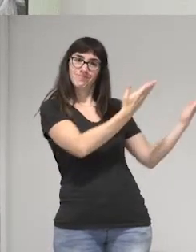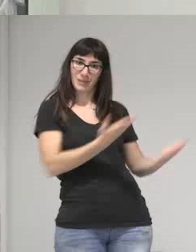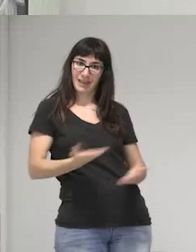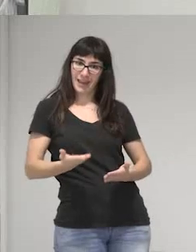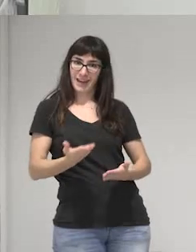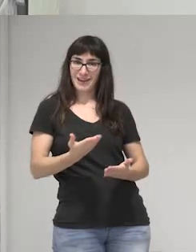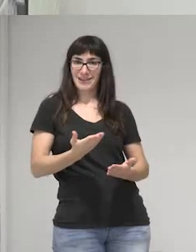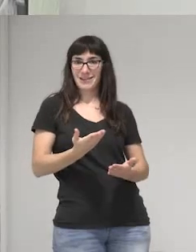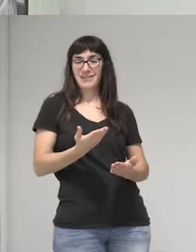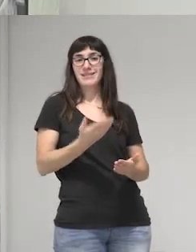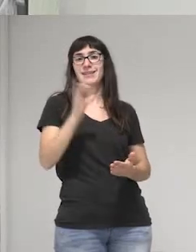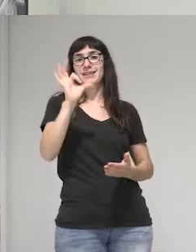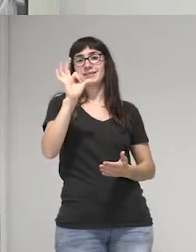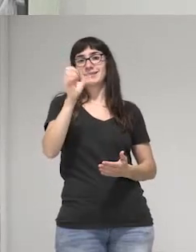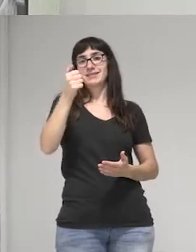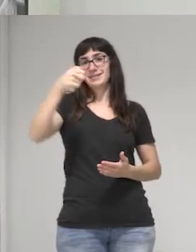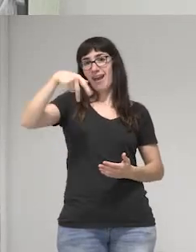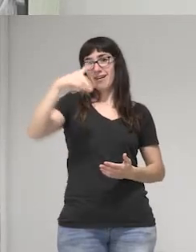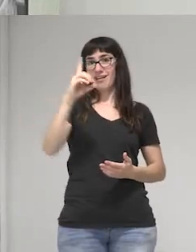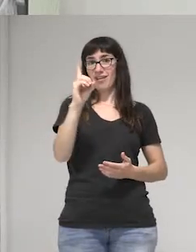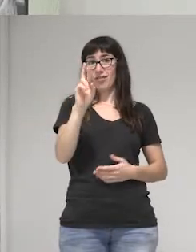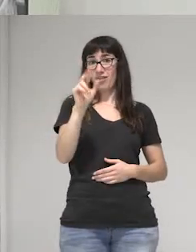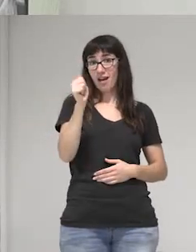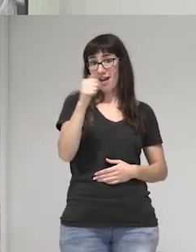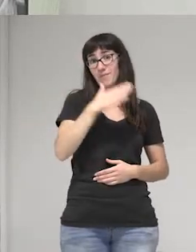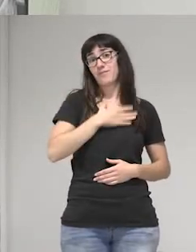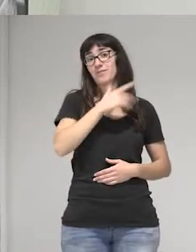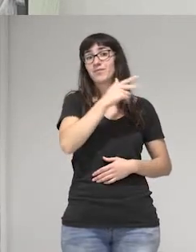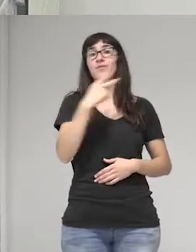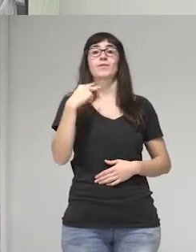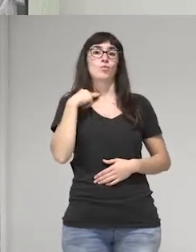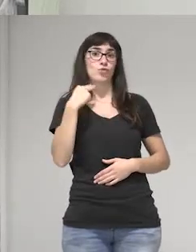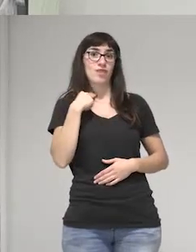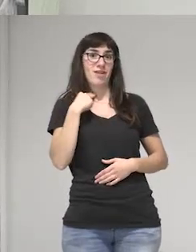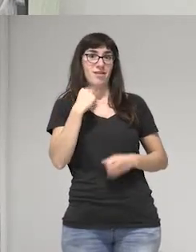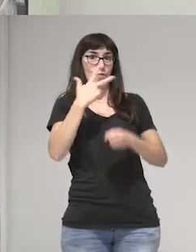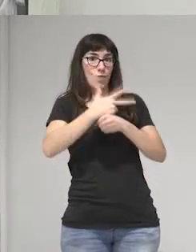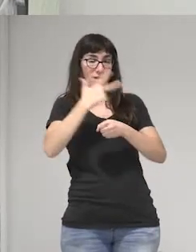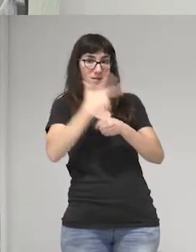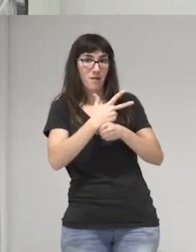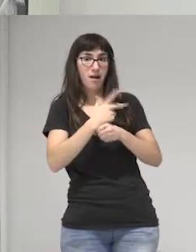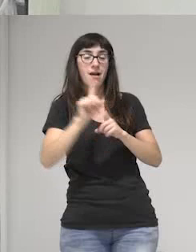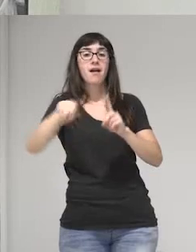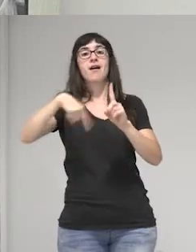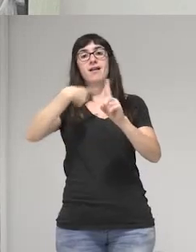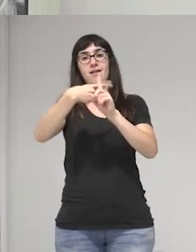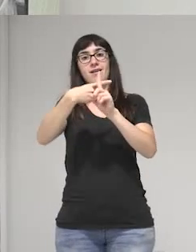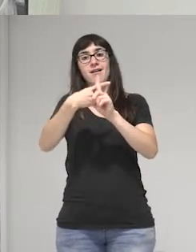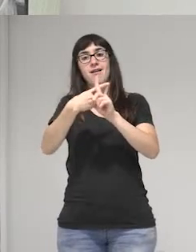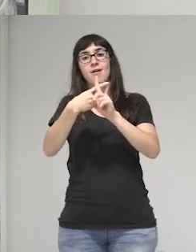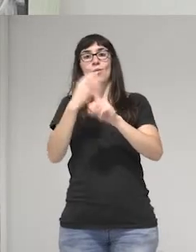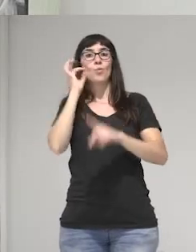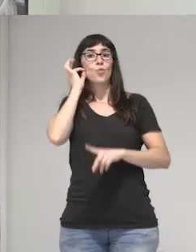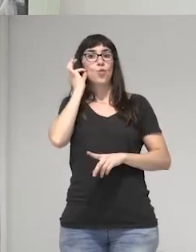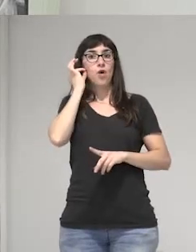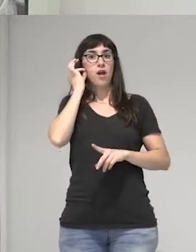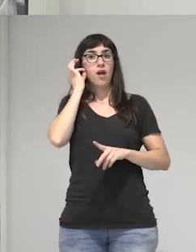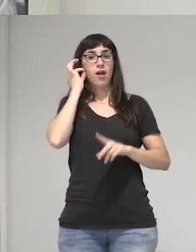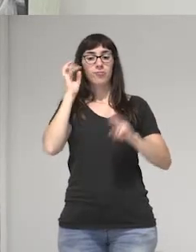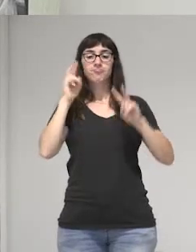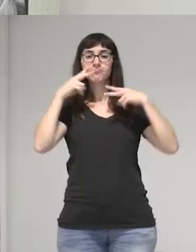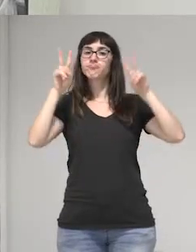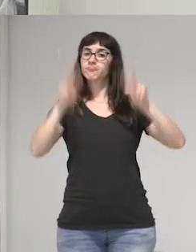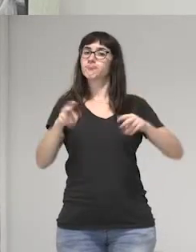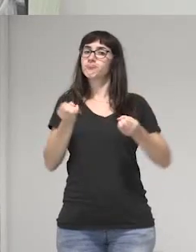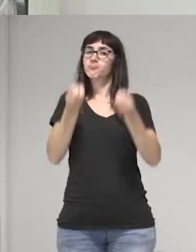a Sandra Morán, diputada guatemalteca y primera mujer que se declara